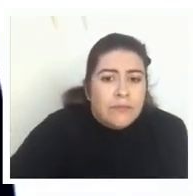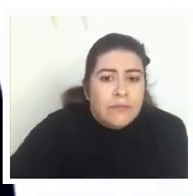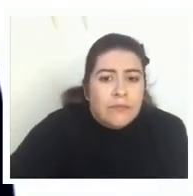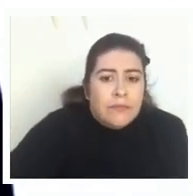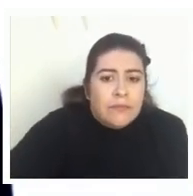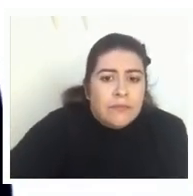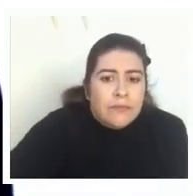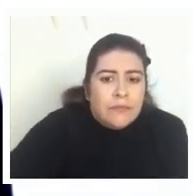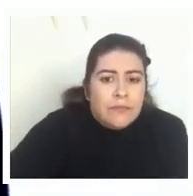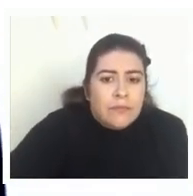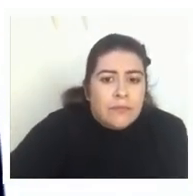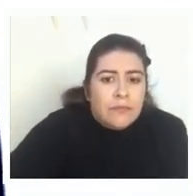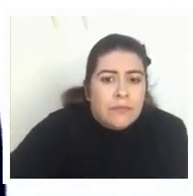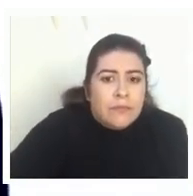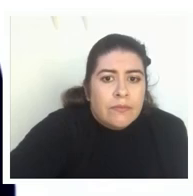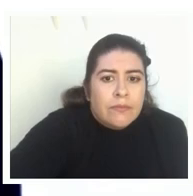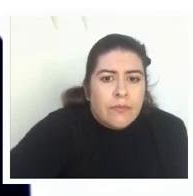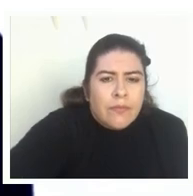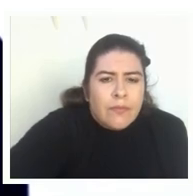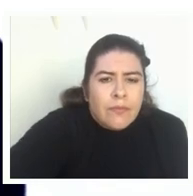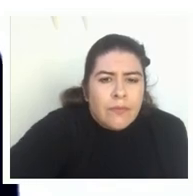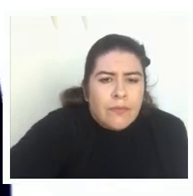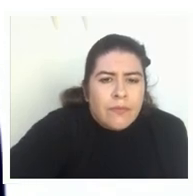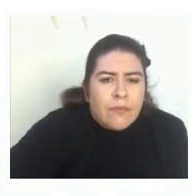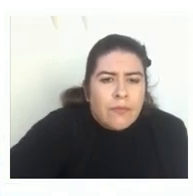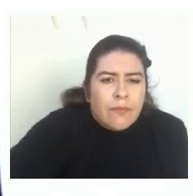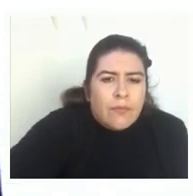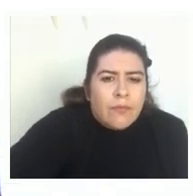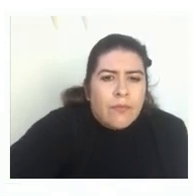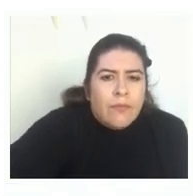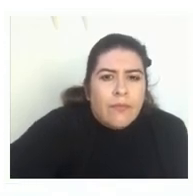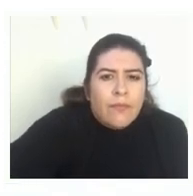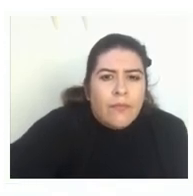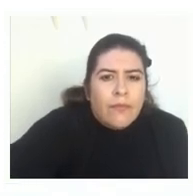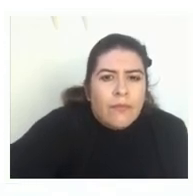en esta ronda de preguntas así que comenzamos con Melanie